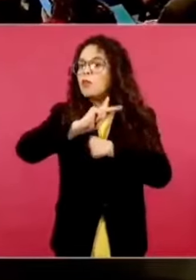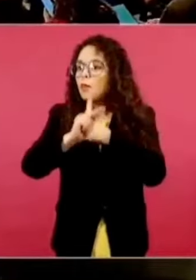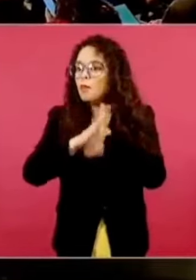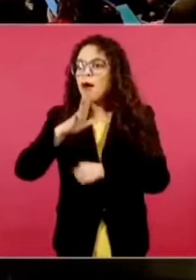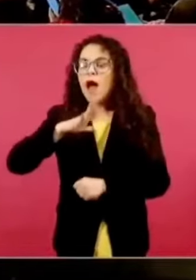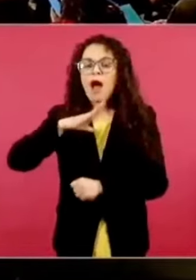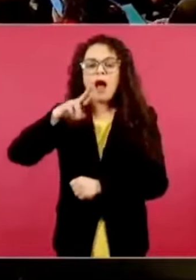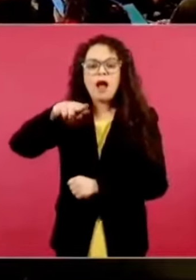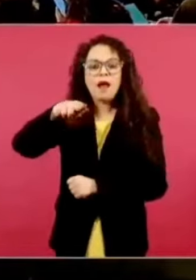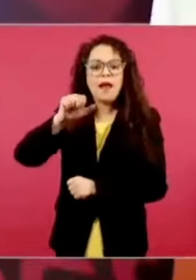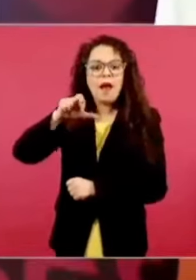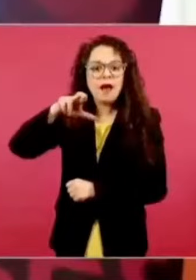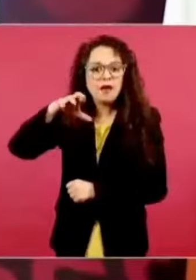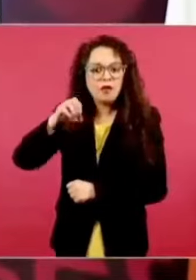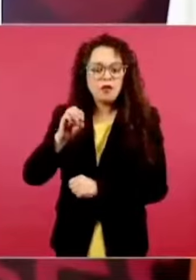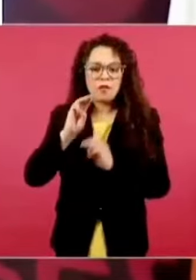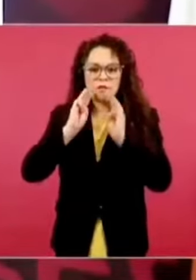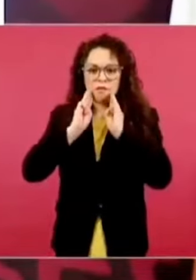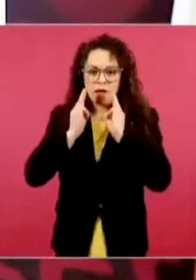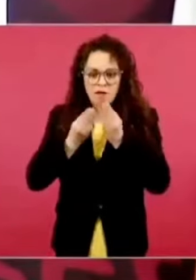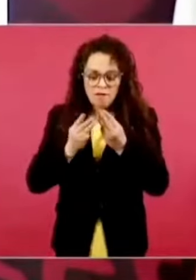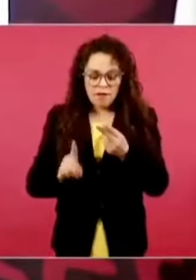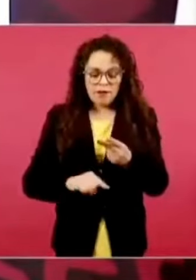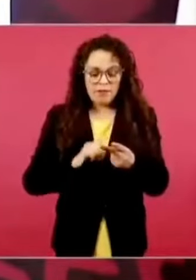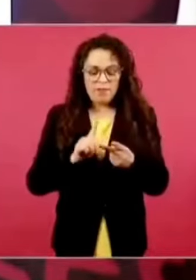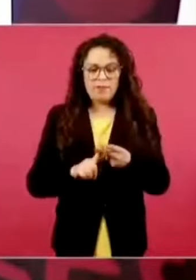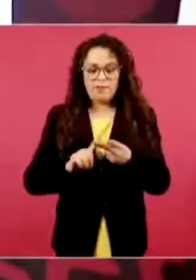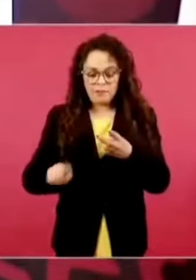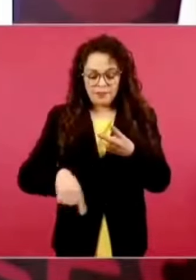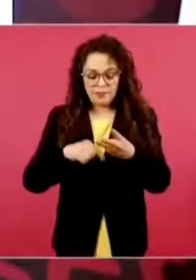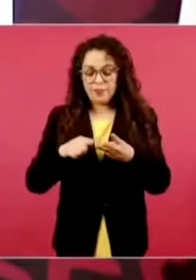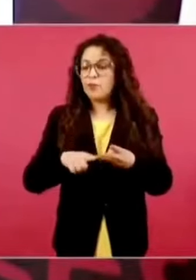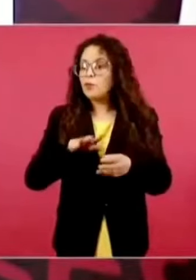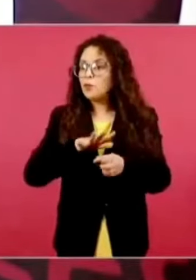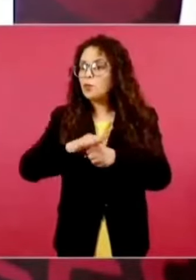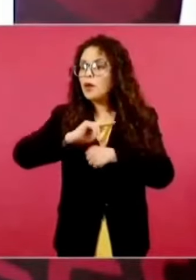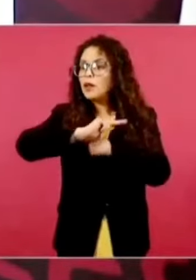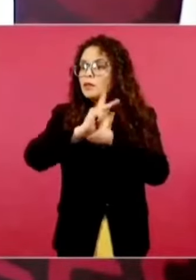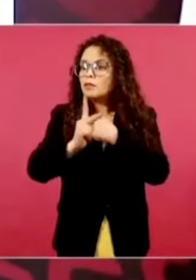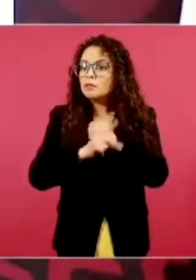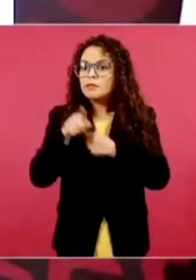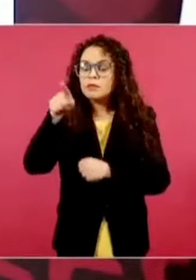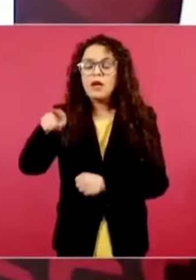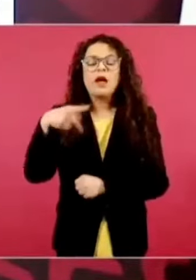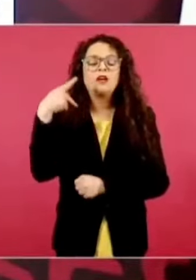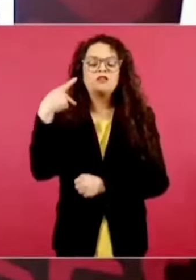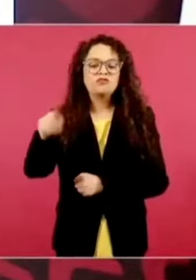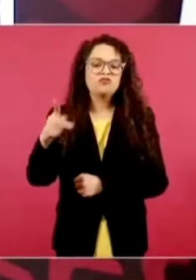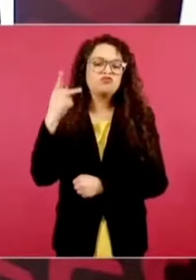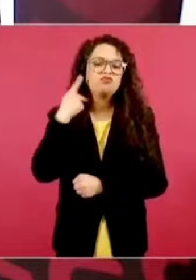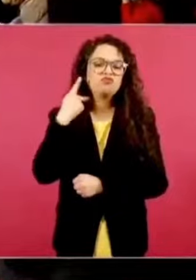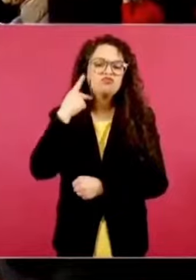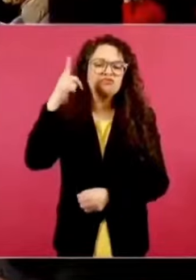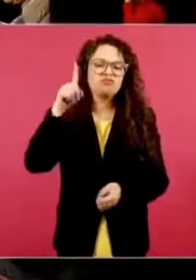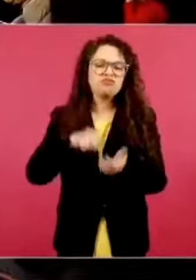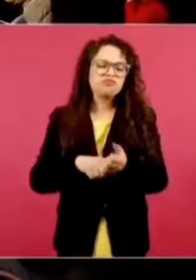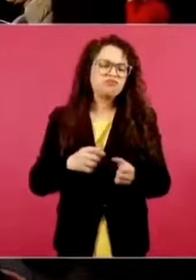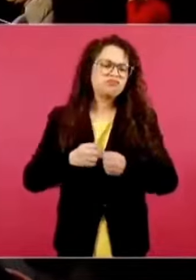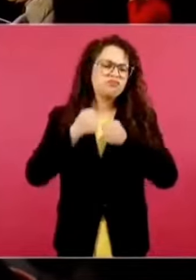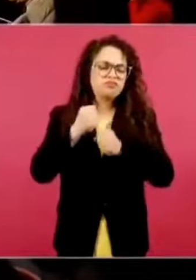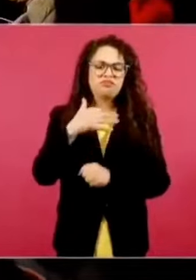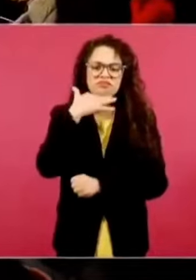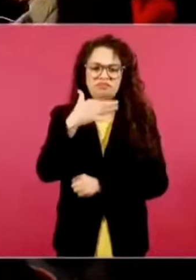los políticos son corruptos o están vinculados a los narcotraficantes.